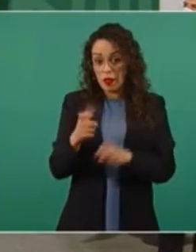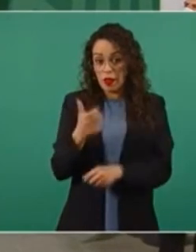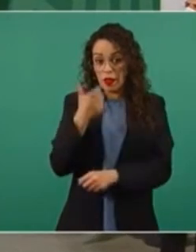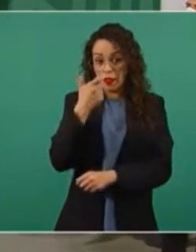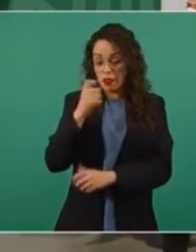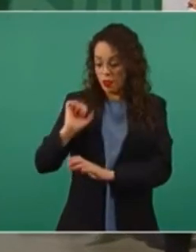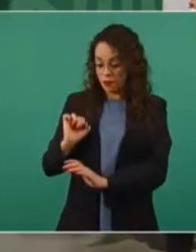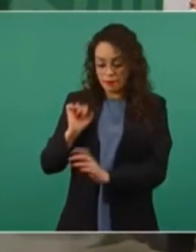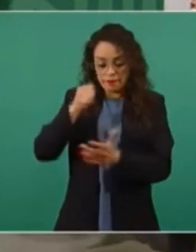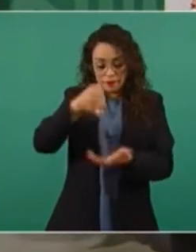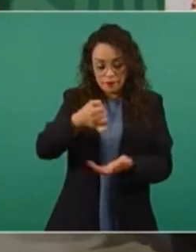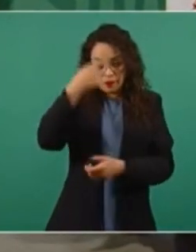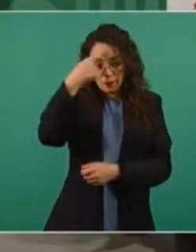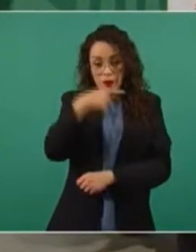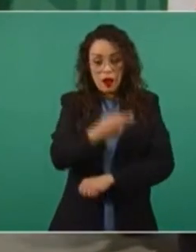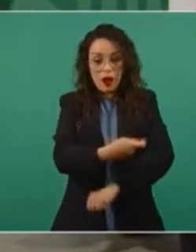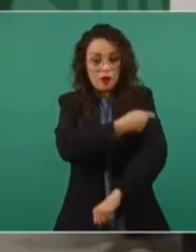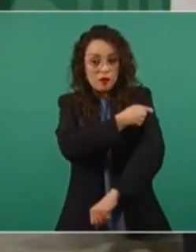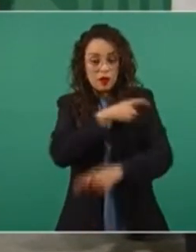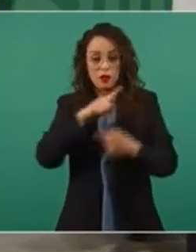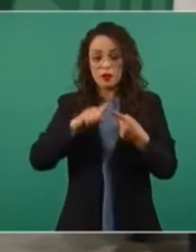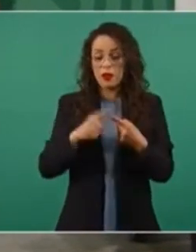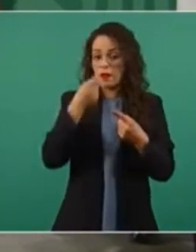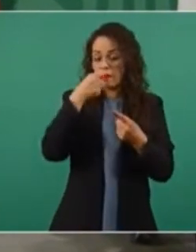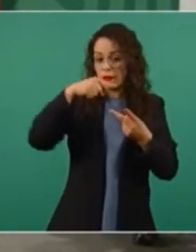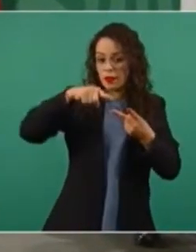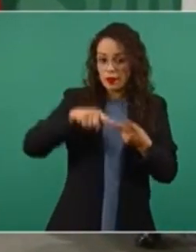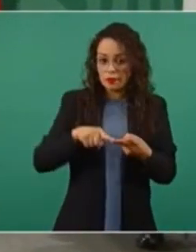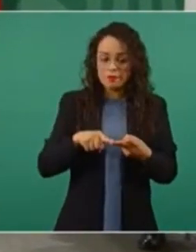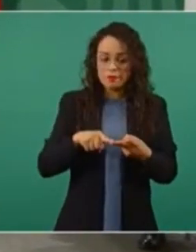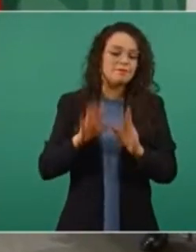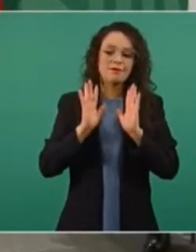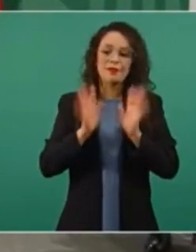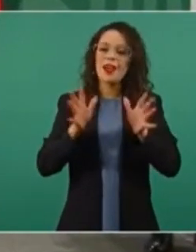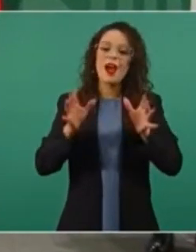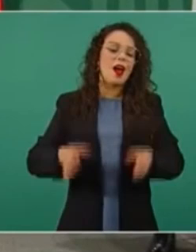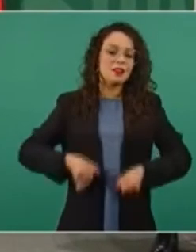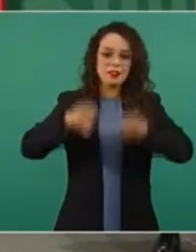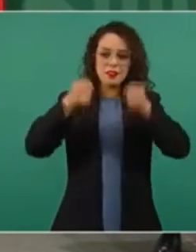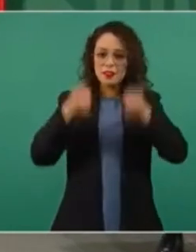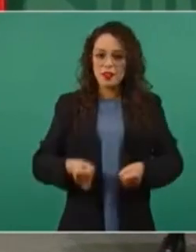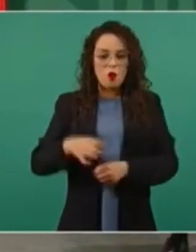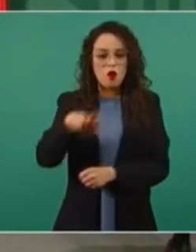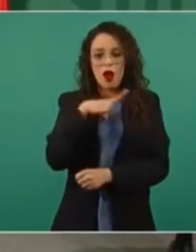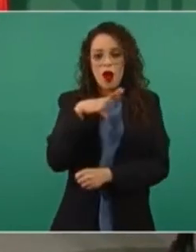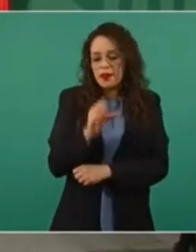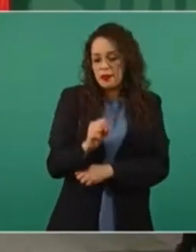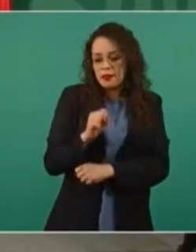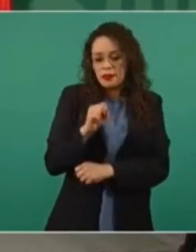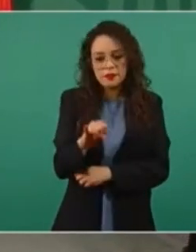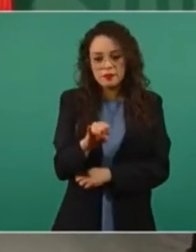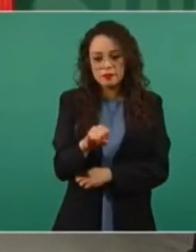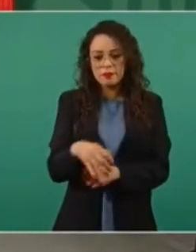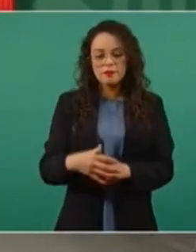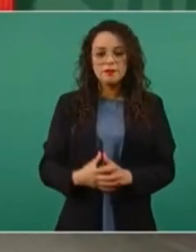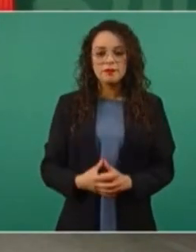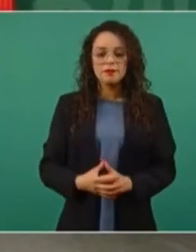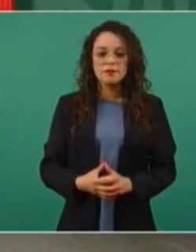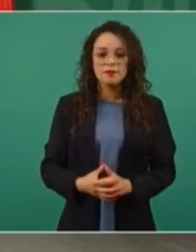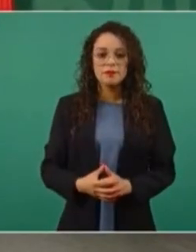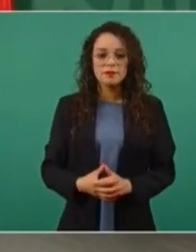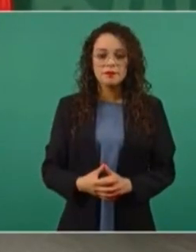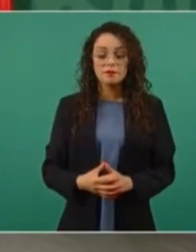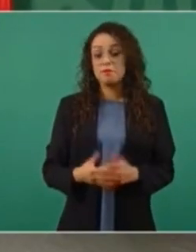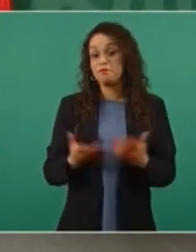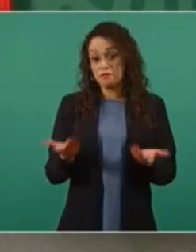para las medicinas ya está garantizado, ya se tiene. Es